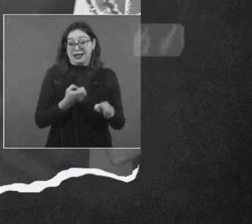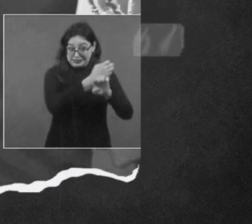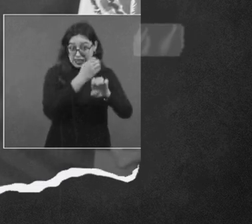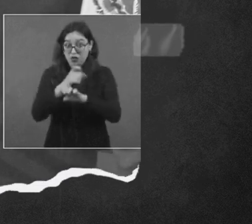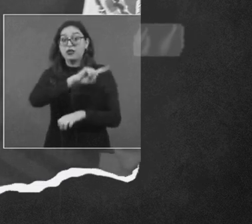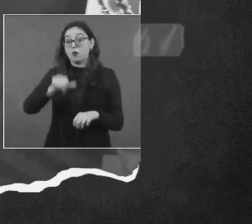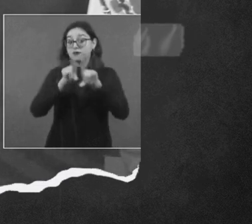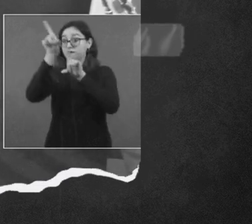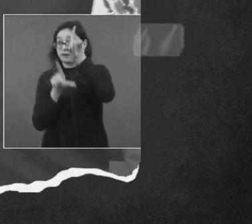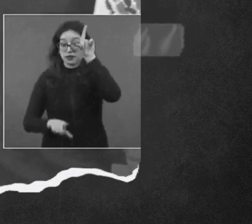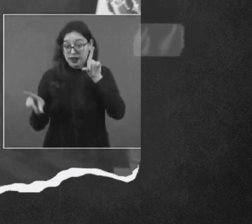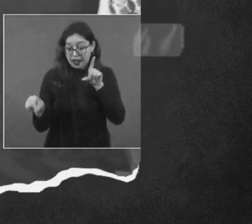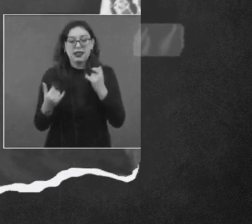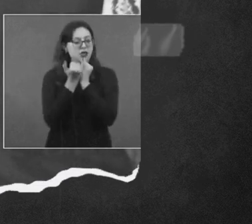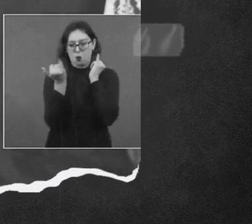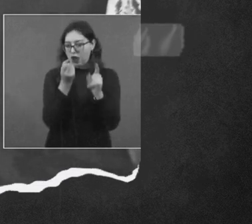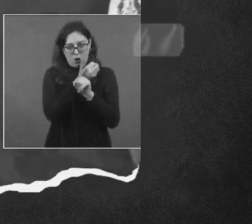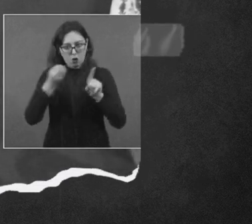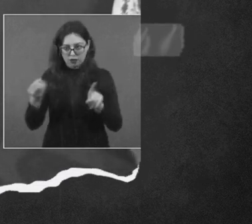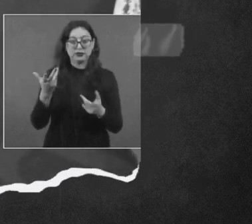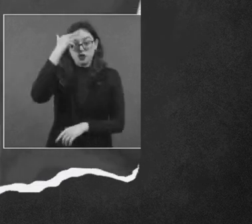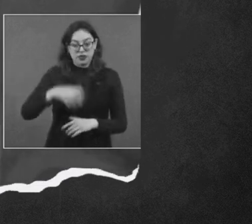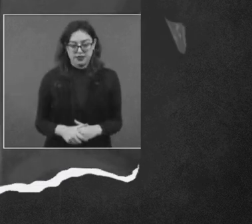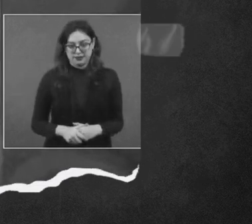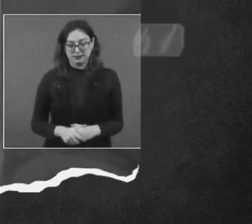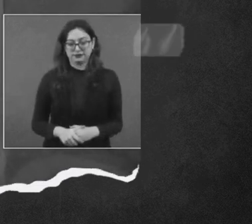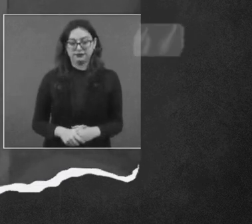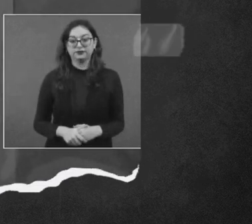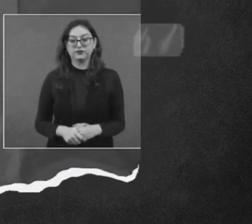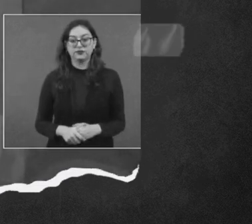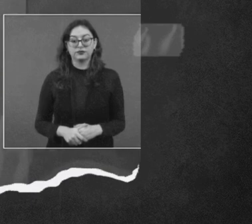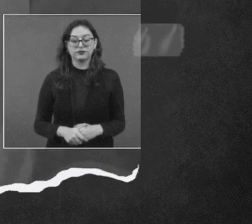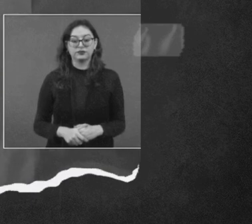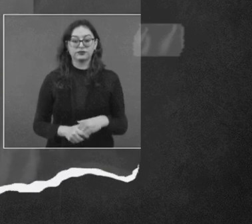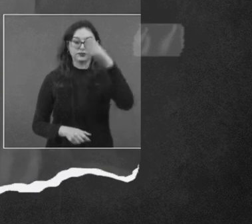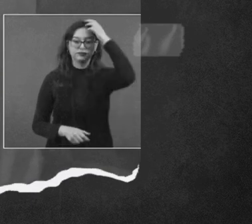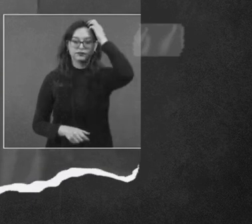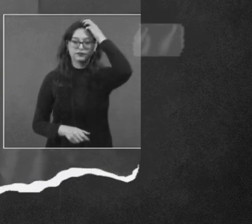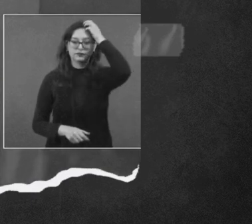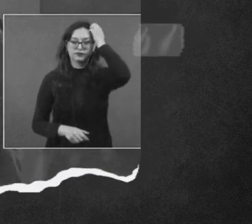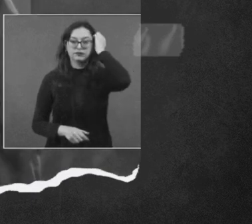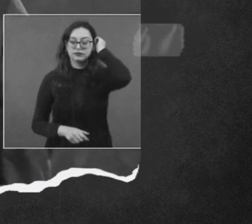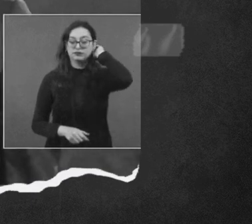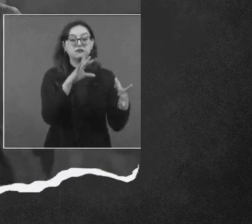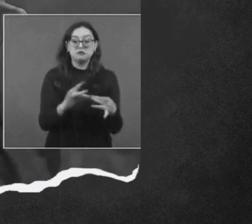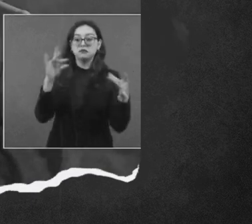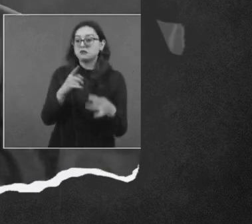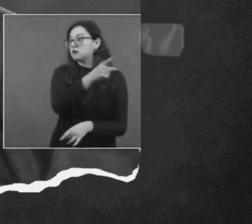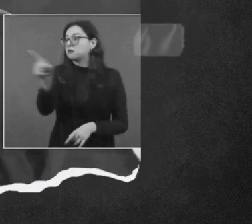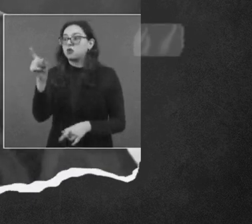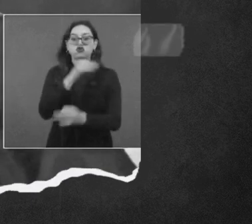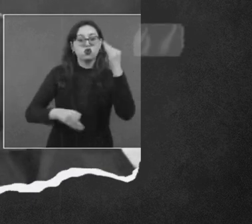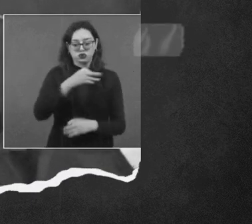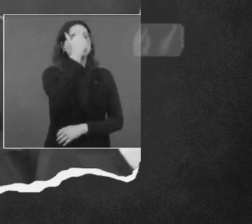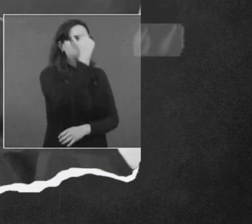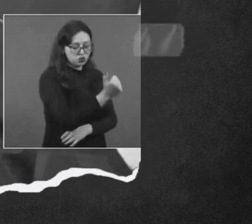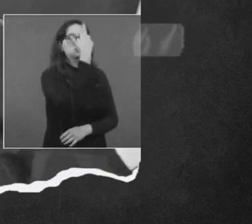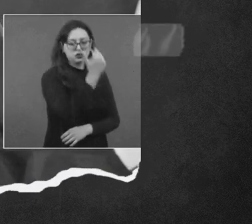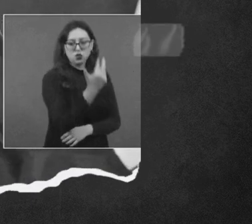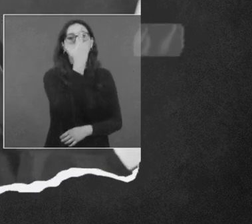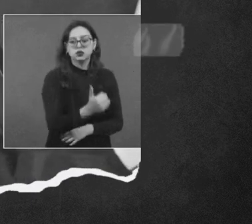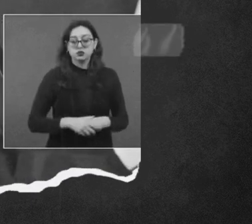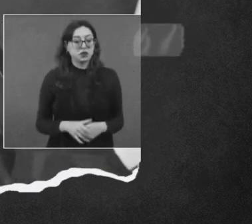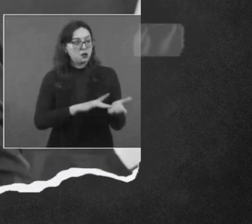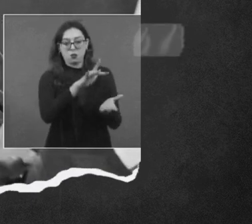¿Quién decidía en la corte? Este, Porfirio Díaz. Le daban la razón al presidente antes de que abriera la boca. Bueno, cuando llego a